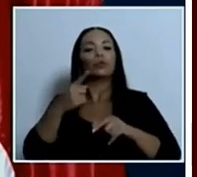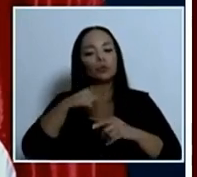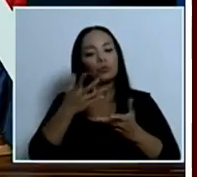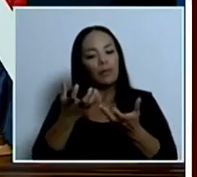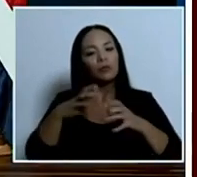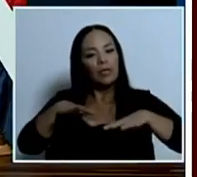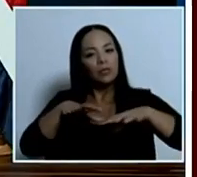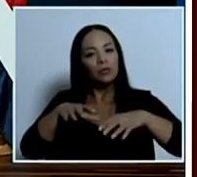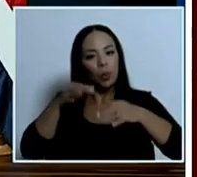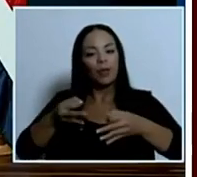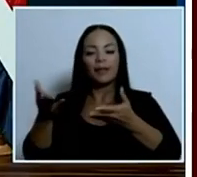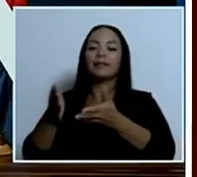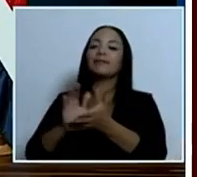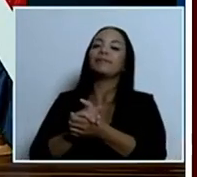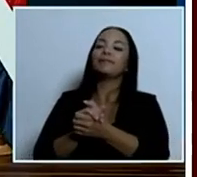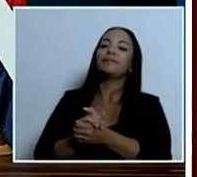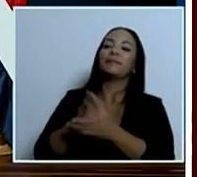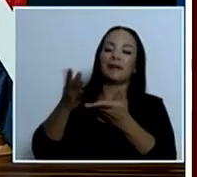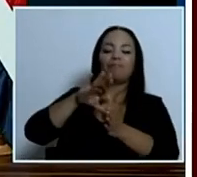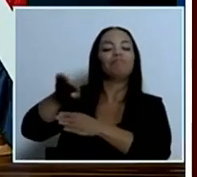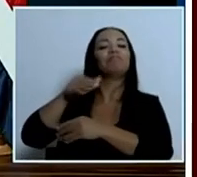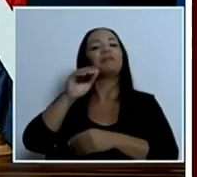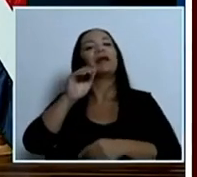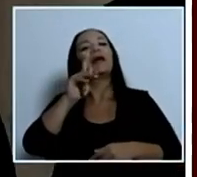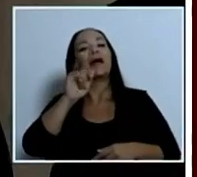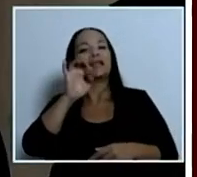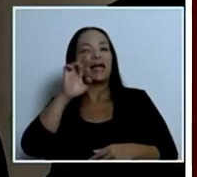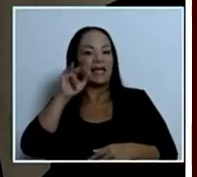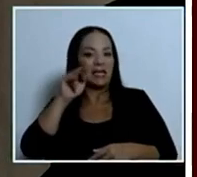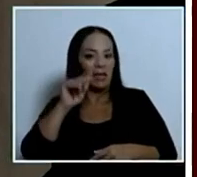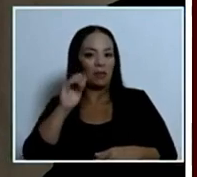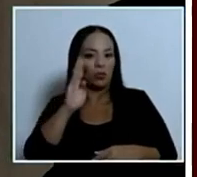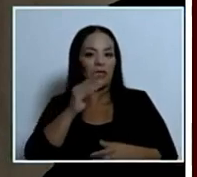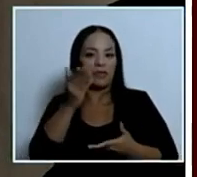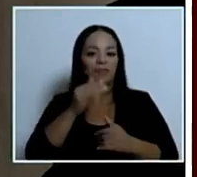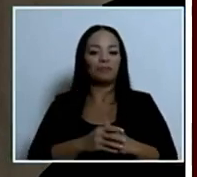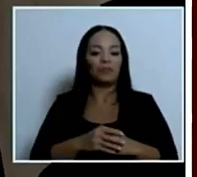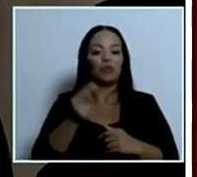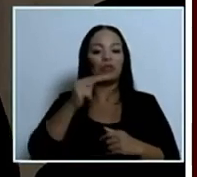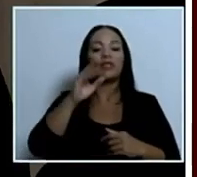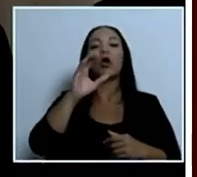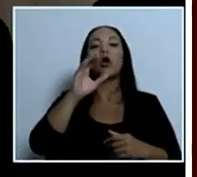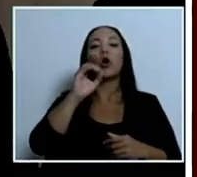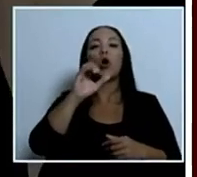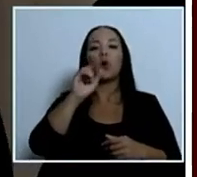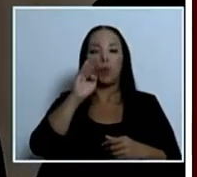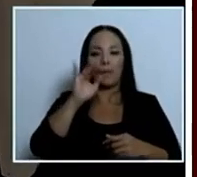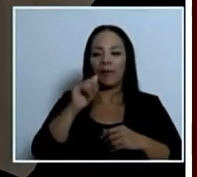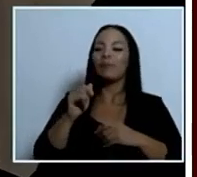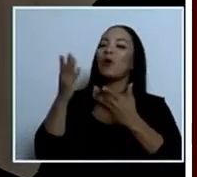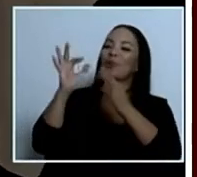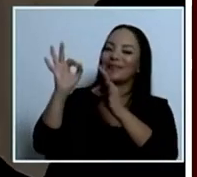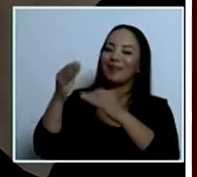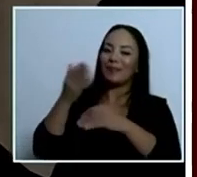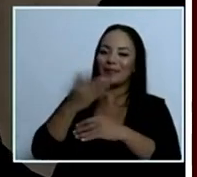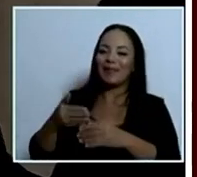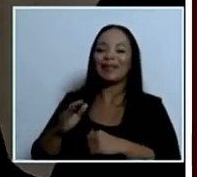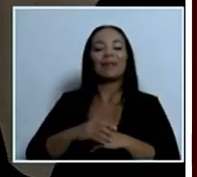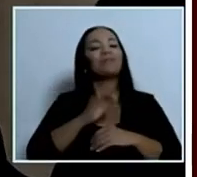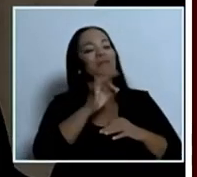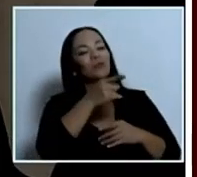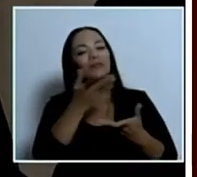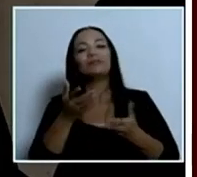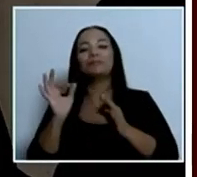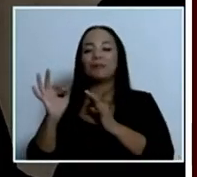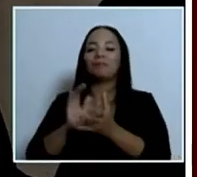favor. Ahora sí, Caterina Bonilla de Noticias Colombia. Buenas tardes, señor presidente. usted? Don Rodrigo, con respecto, bueno,